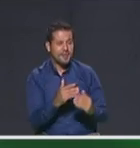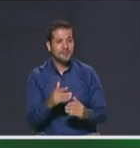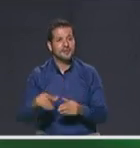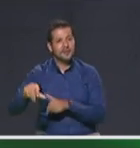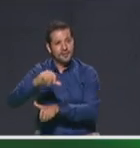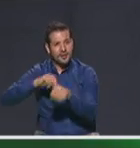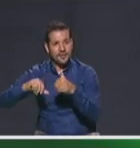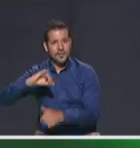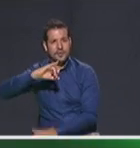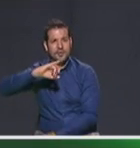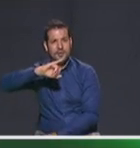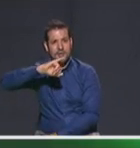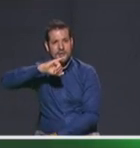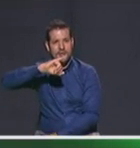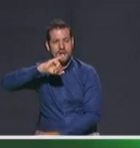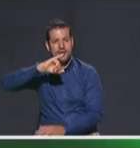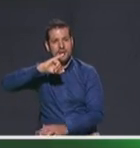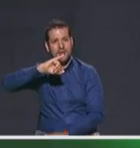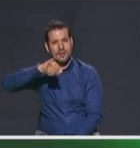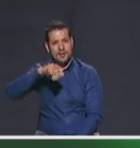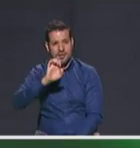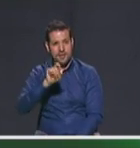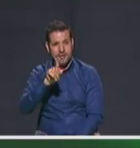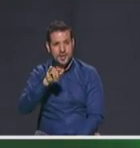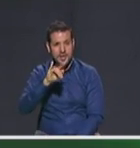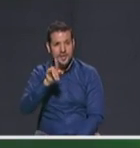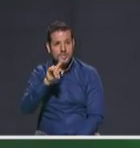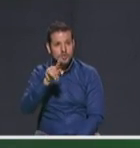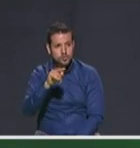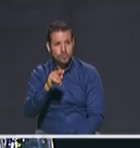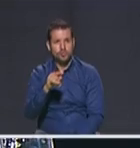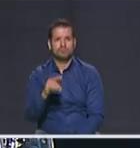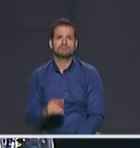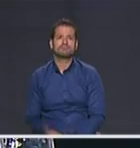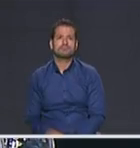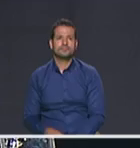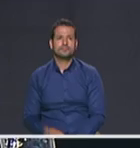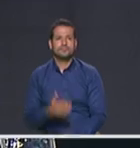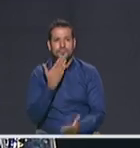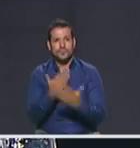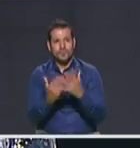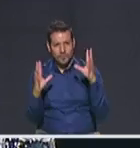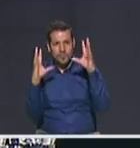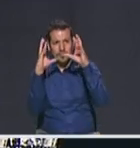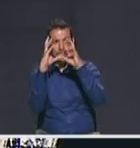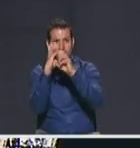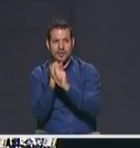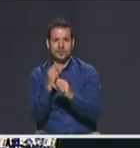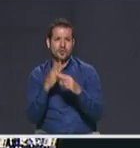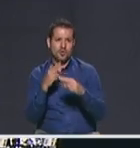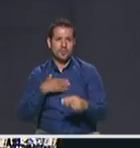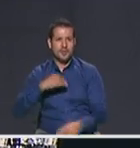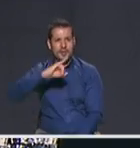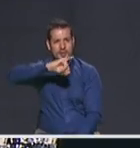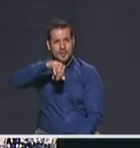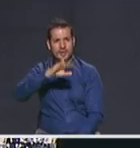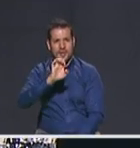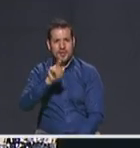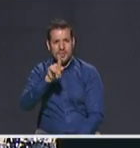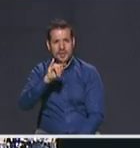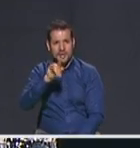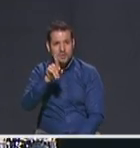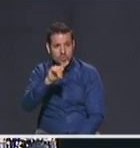Jesús Aníbal Echeverry, candidato del Partido del Ajo. Muy buenas noches, soy Jesús Aníbal Echeverry Jiménez,